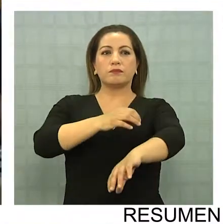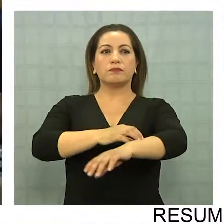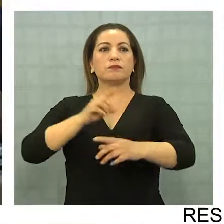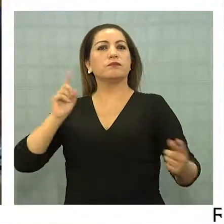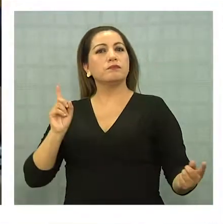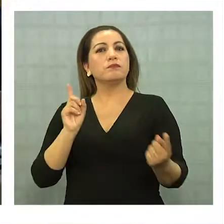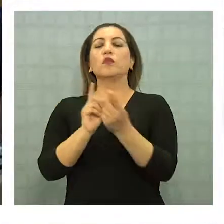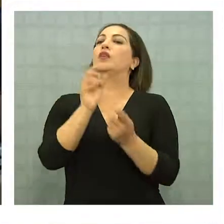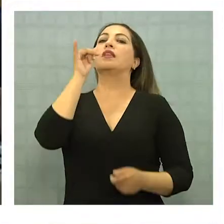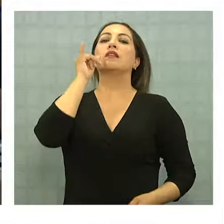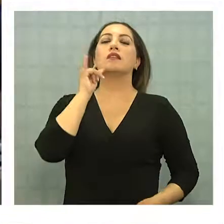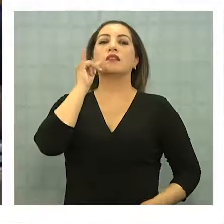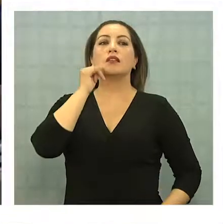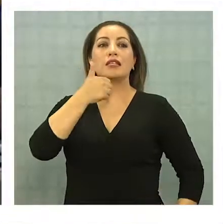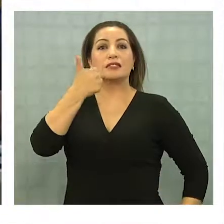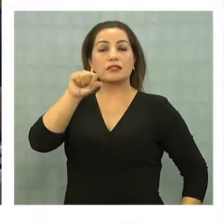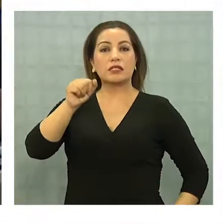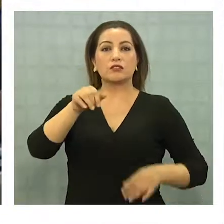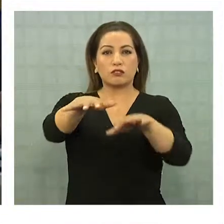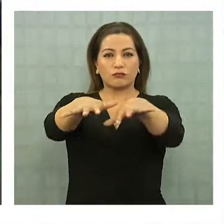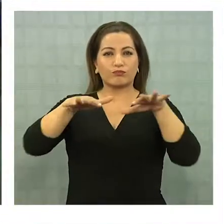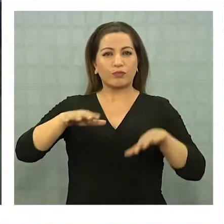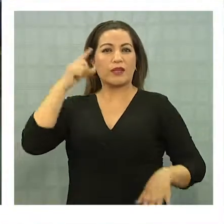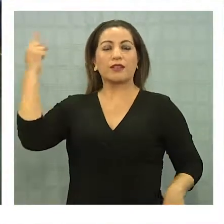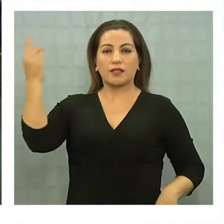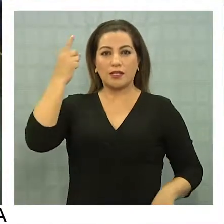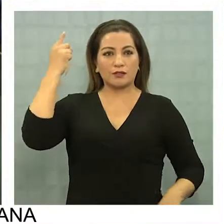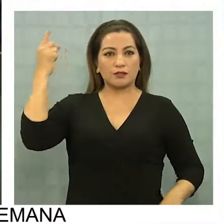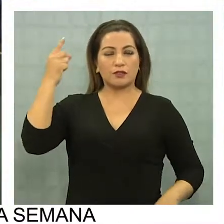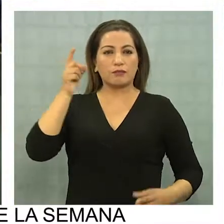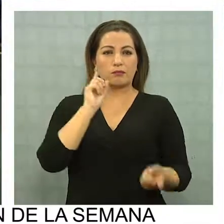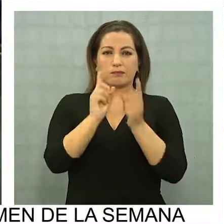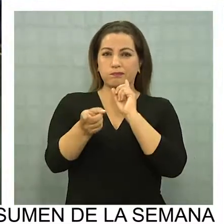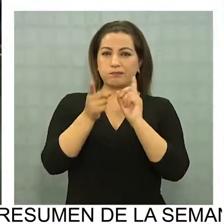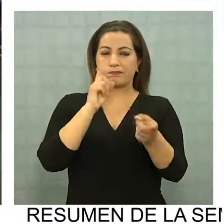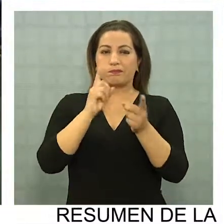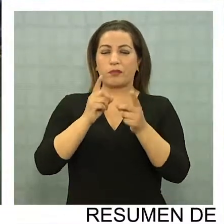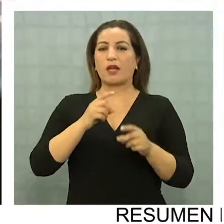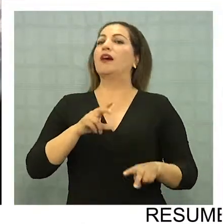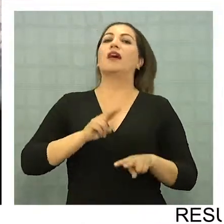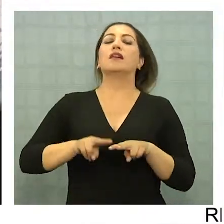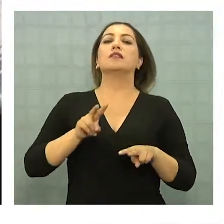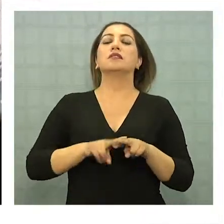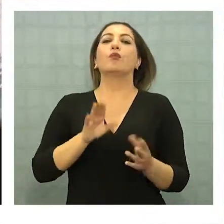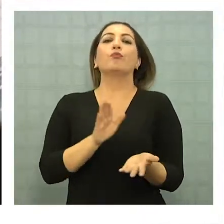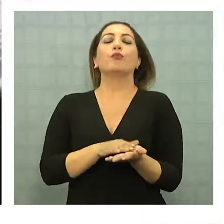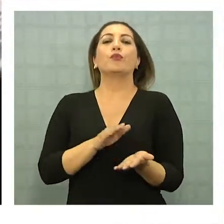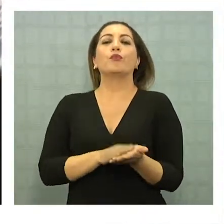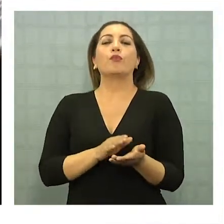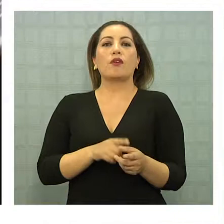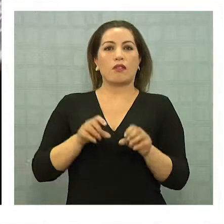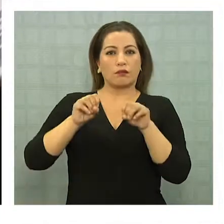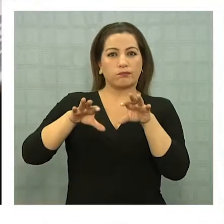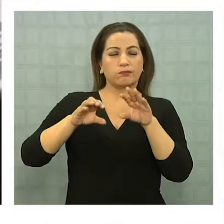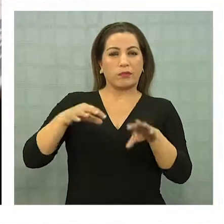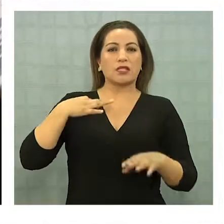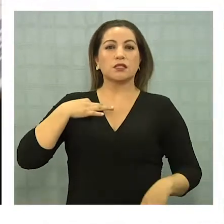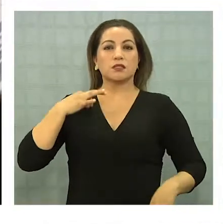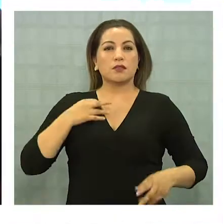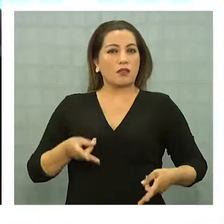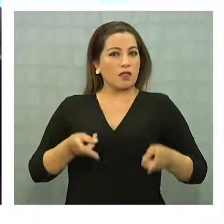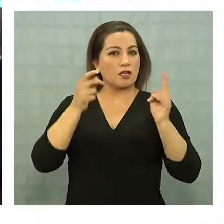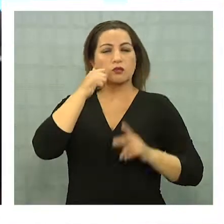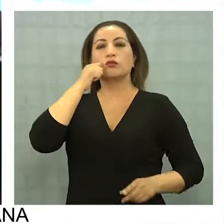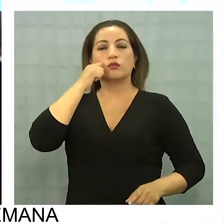del país, se reúnen en Iquique en su sexto Congreso Nacional para dialogar y levantar propuestas en torno a la formación